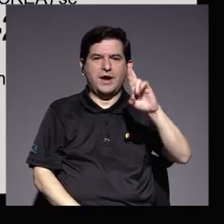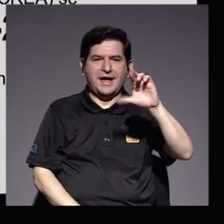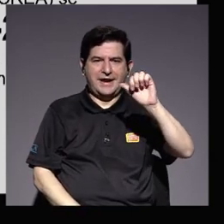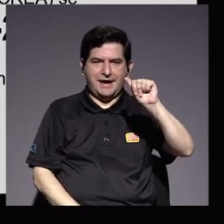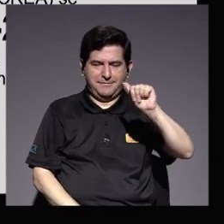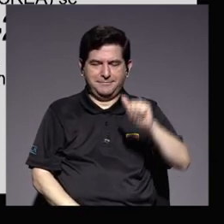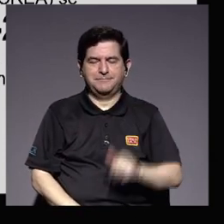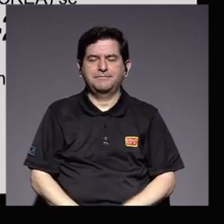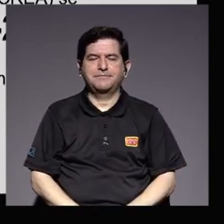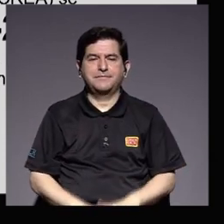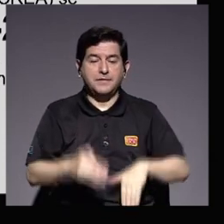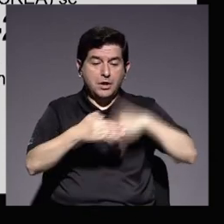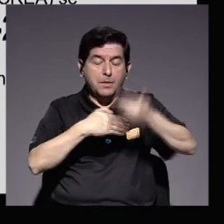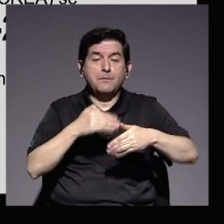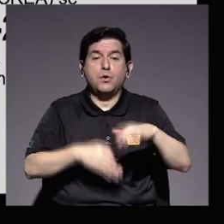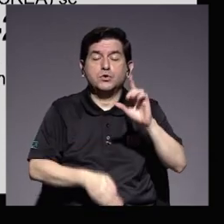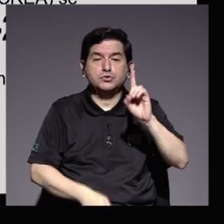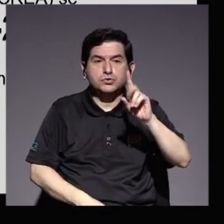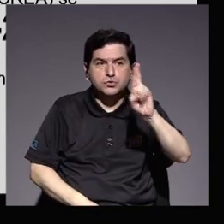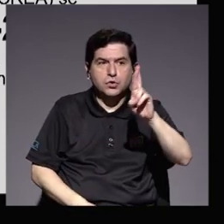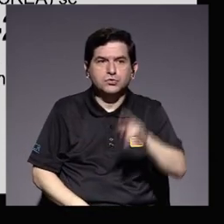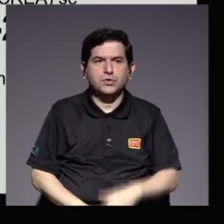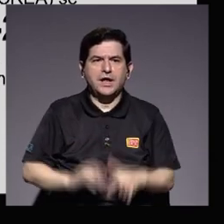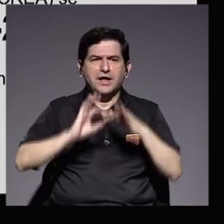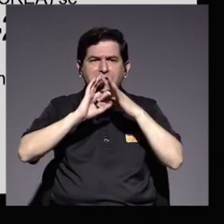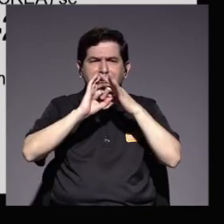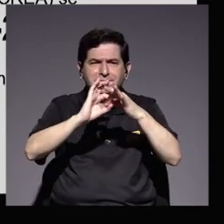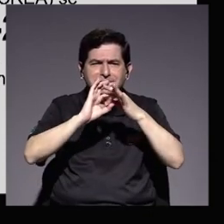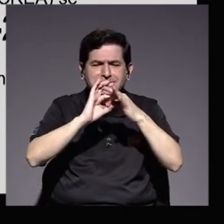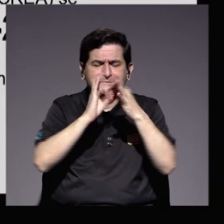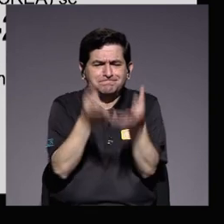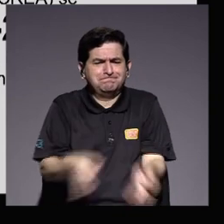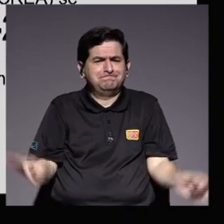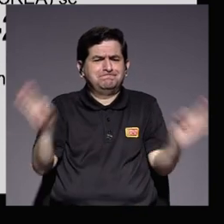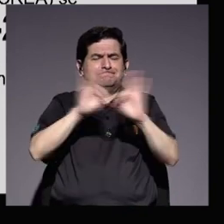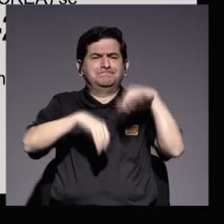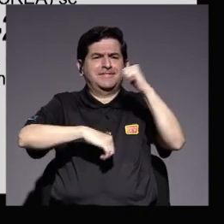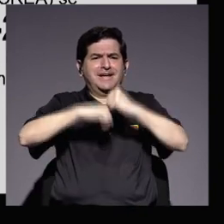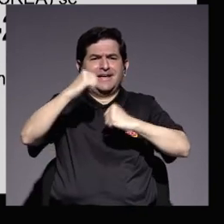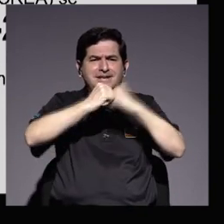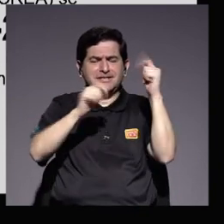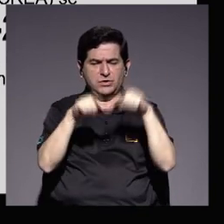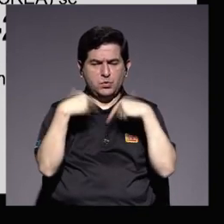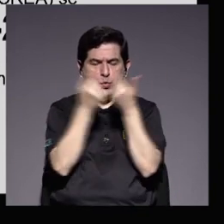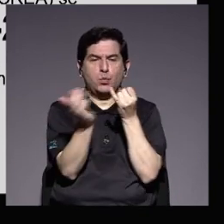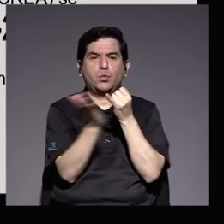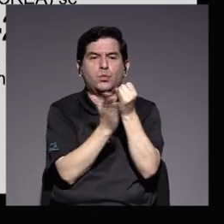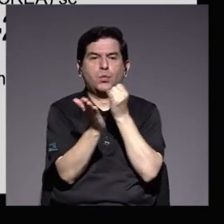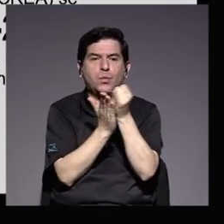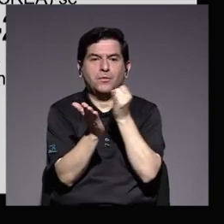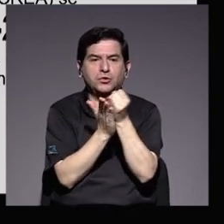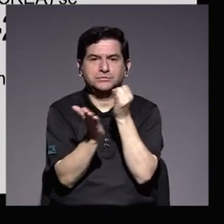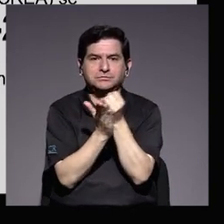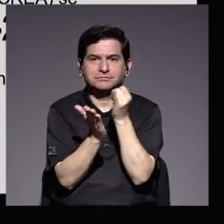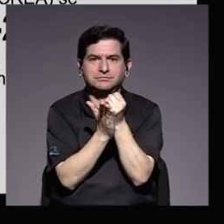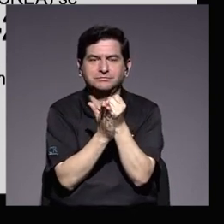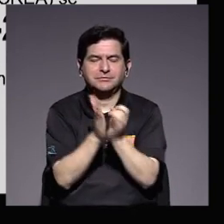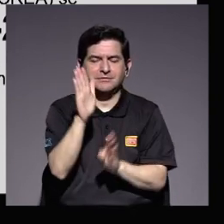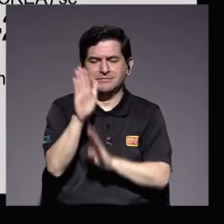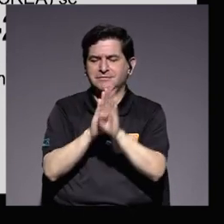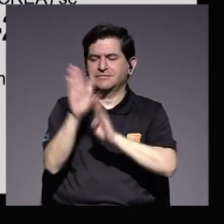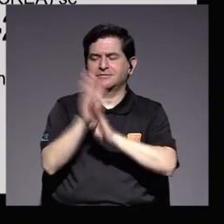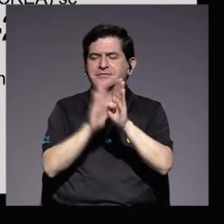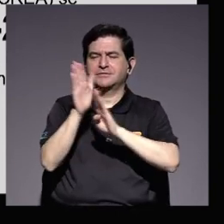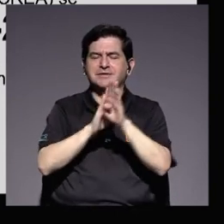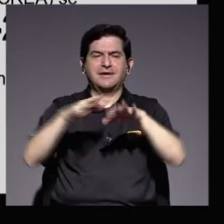El postdoctorado ha demostrado ser un eslabón esencial en la estructura de los grupos de investigación para el desarrollo